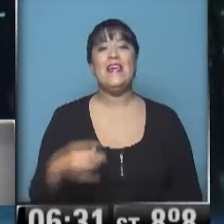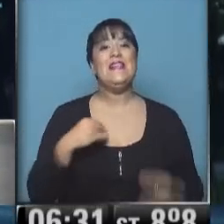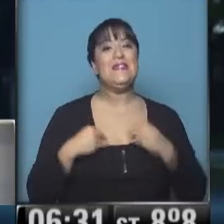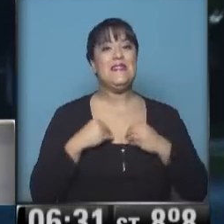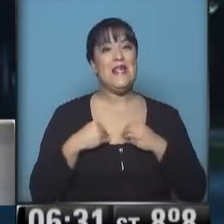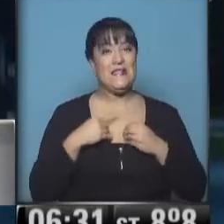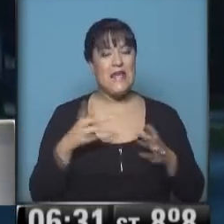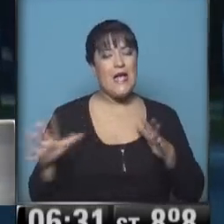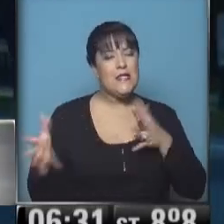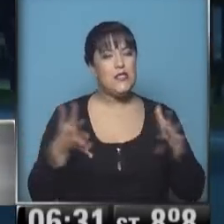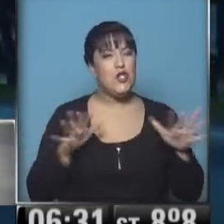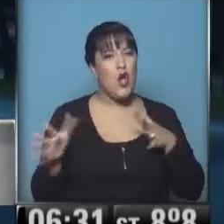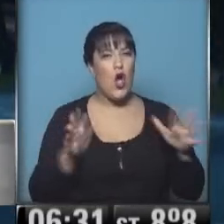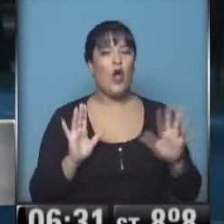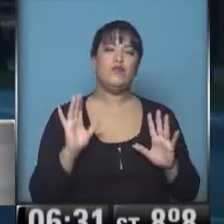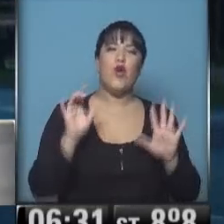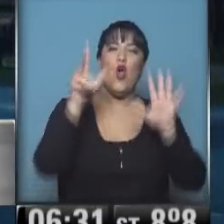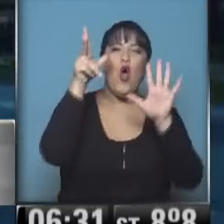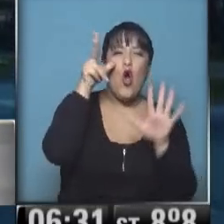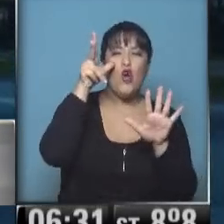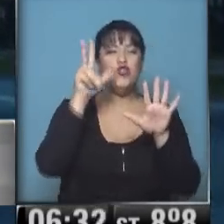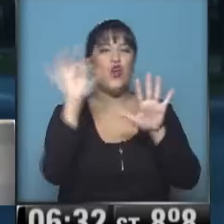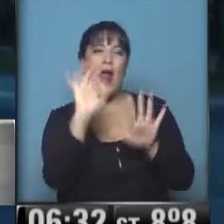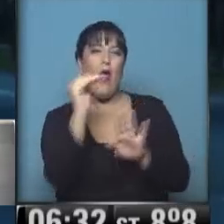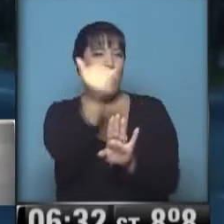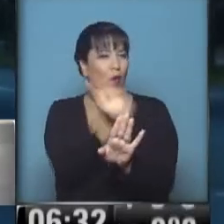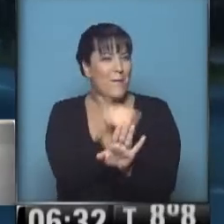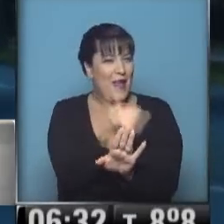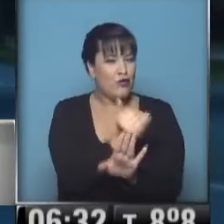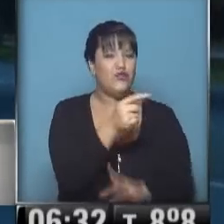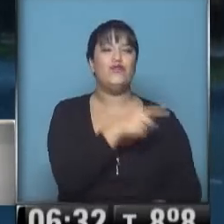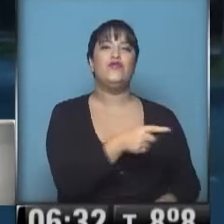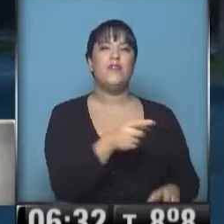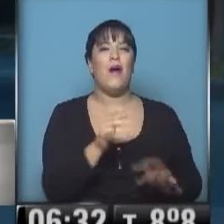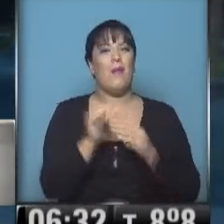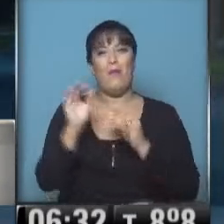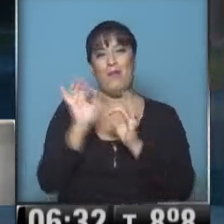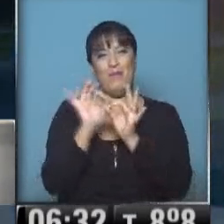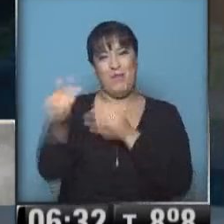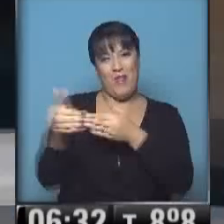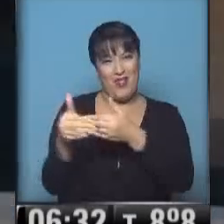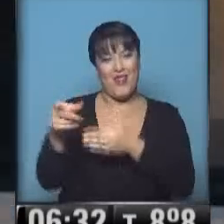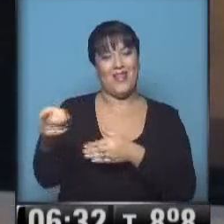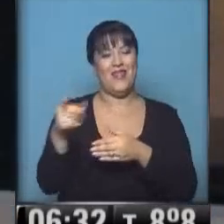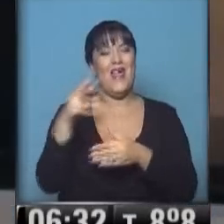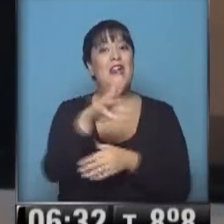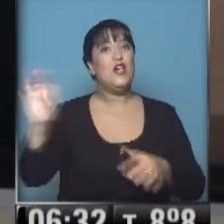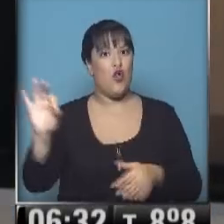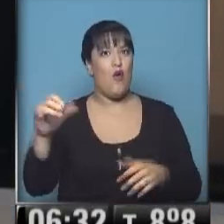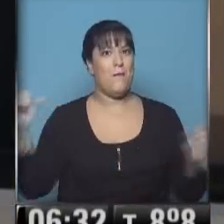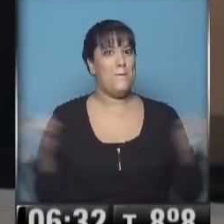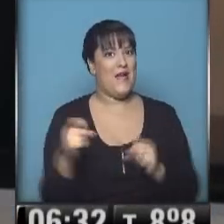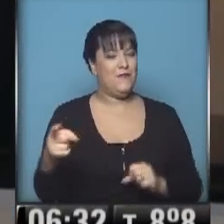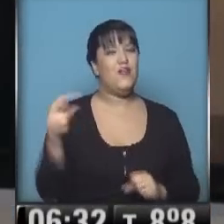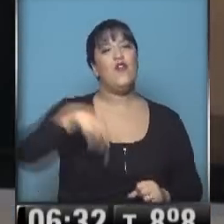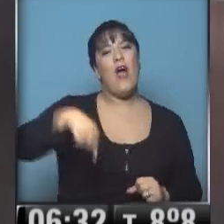térmica debe estar un poquito por debajo de los ocho grados, sobre todo en los sectores más cercanos al río. Pero ya mismo vamos a compartir el estado